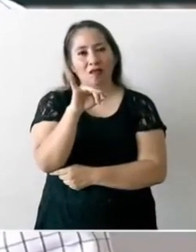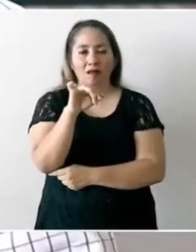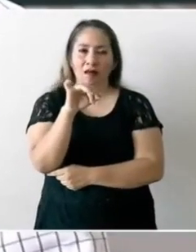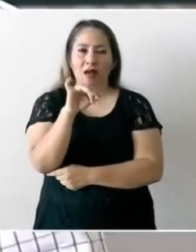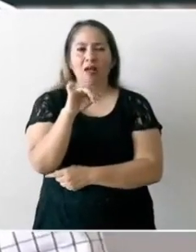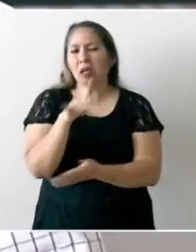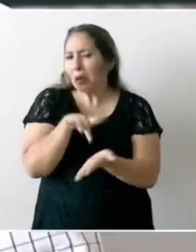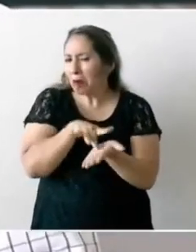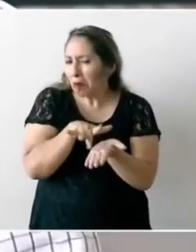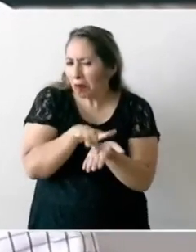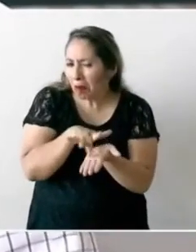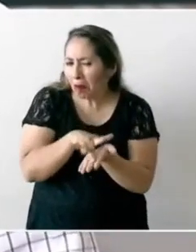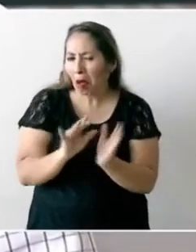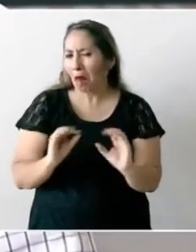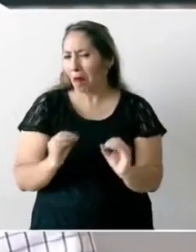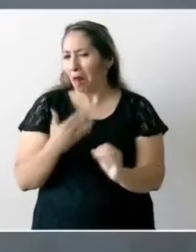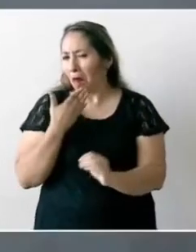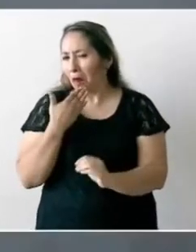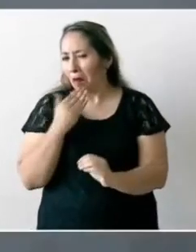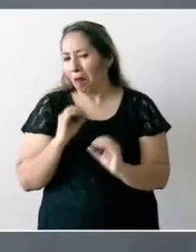apoyamos como no